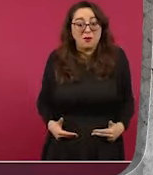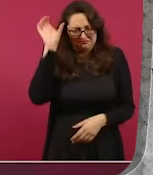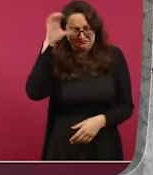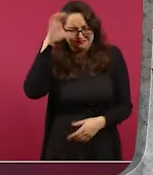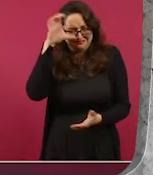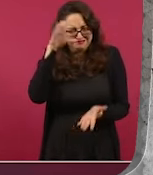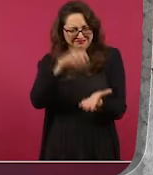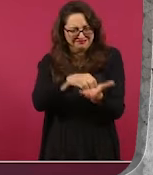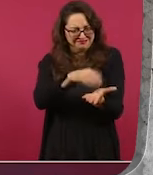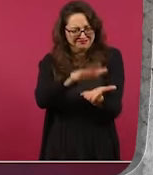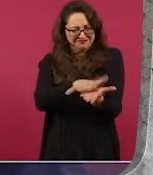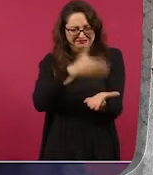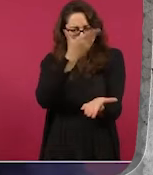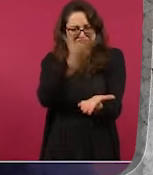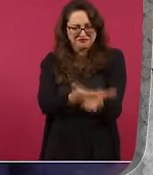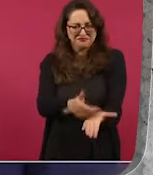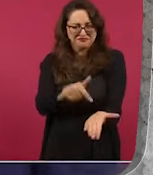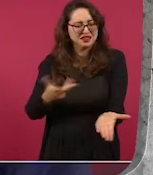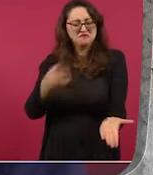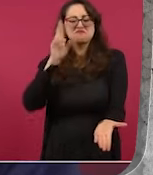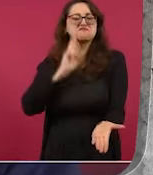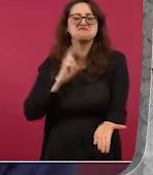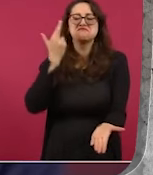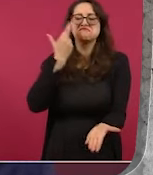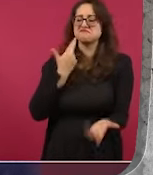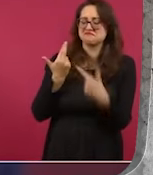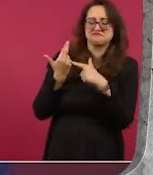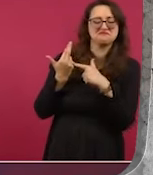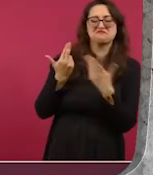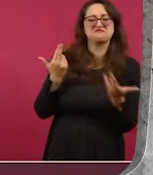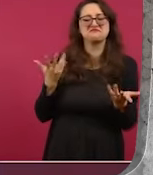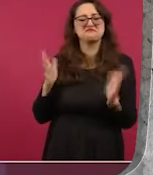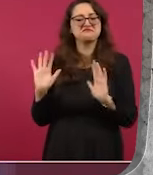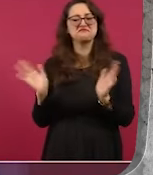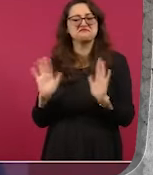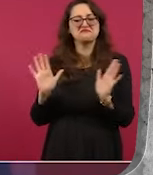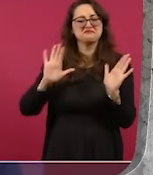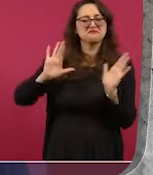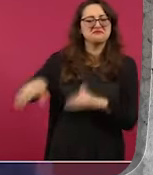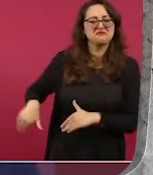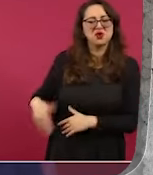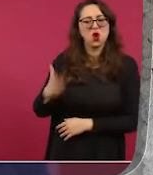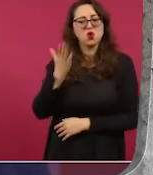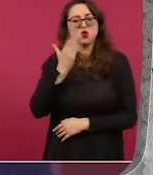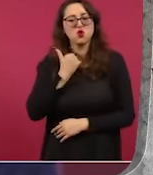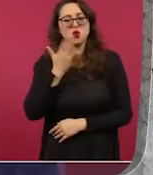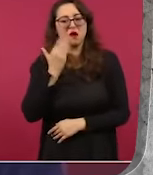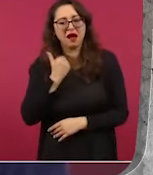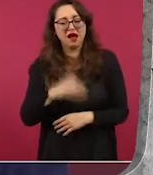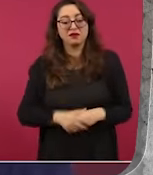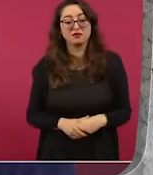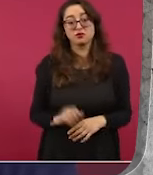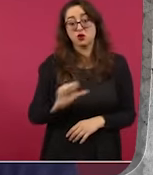es de que no nos vinieron los europeos a civilizar,